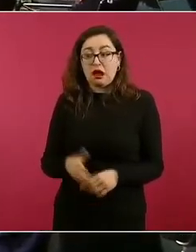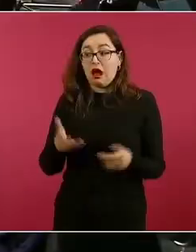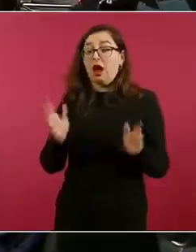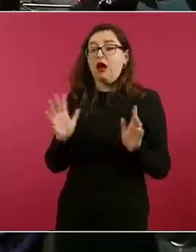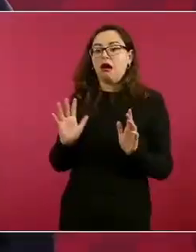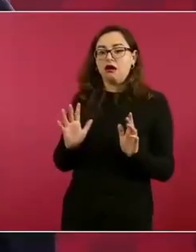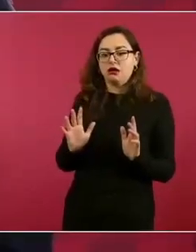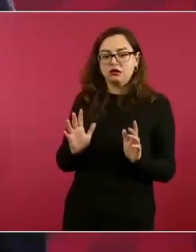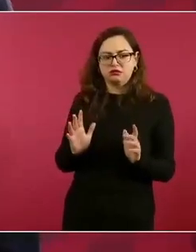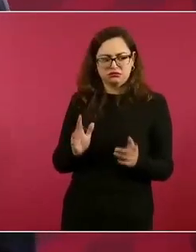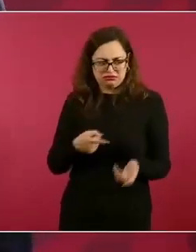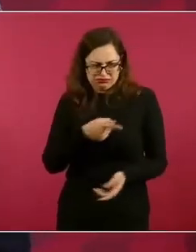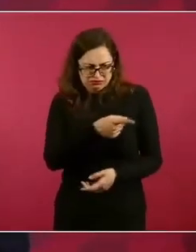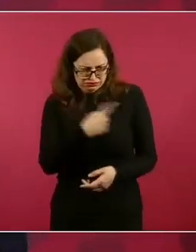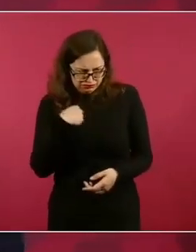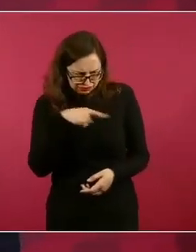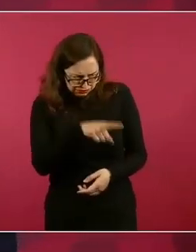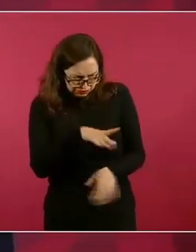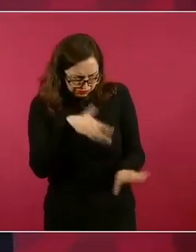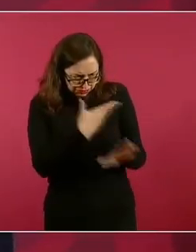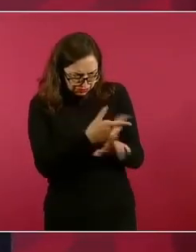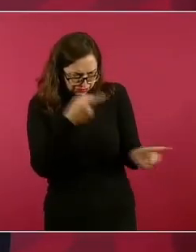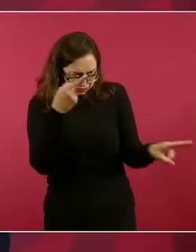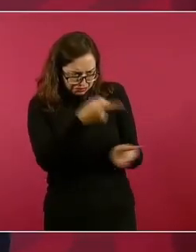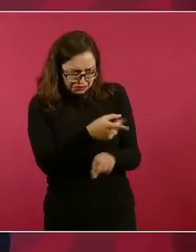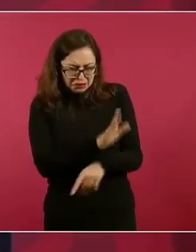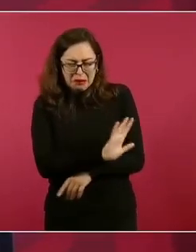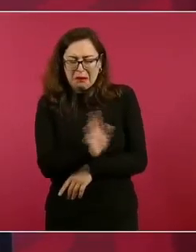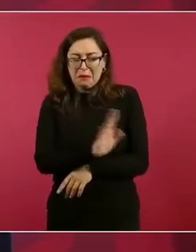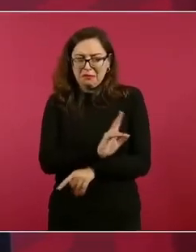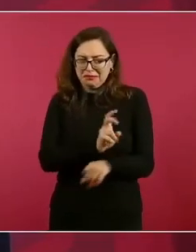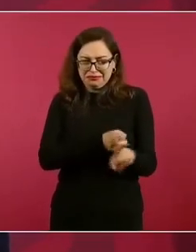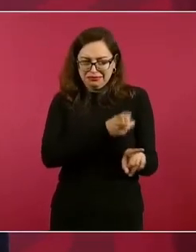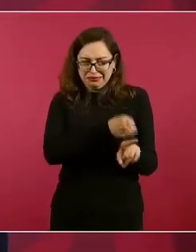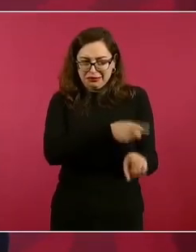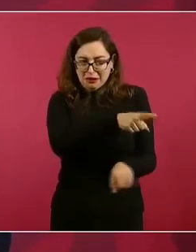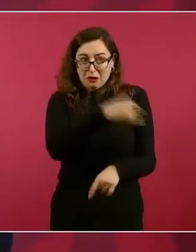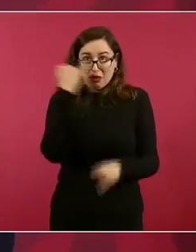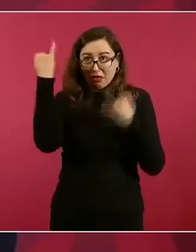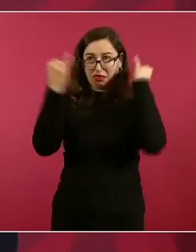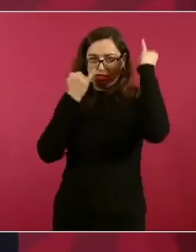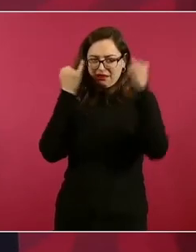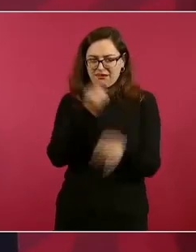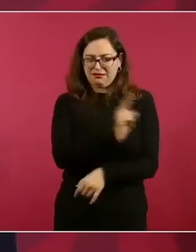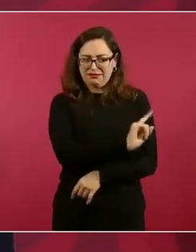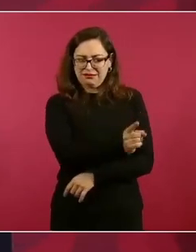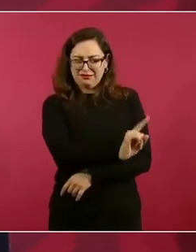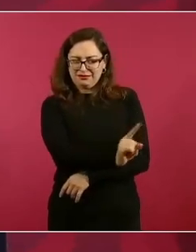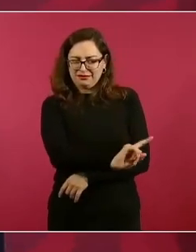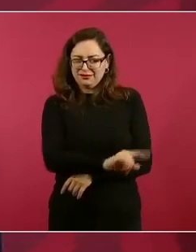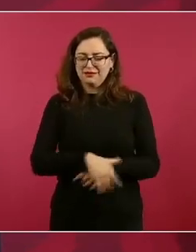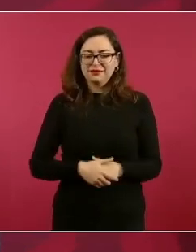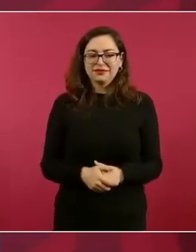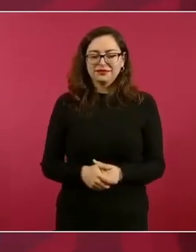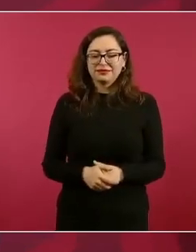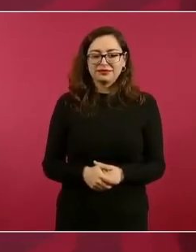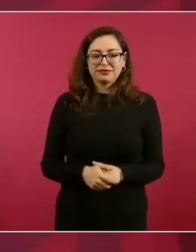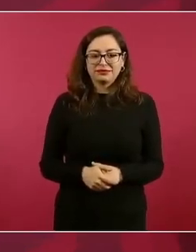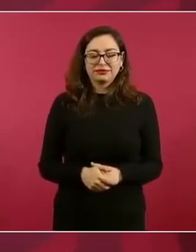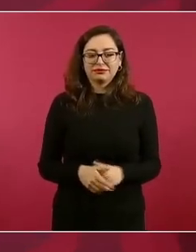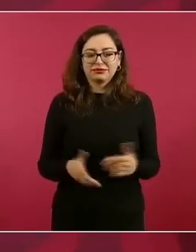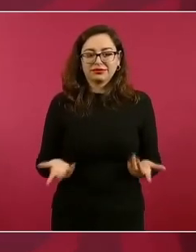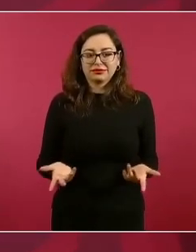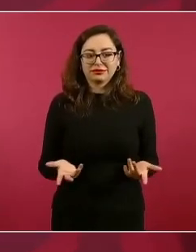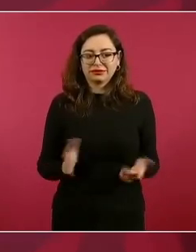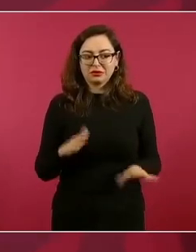¿Por qué se sienten aludidos si ni siquiera